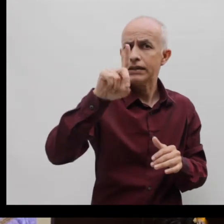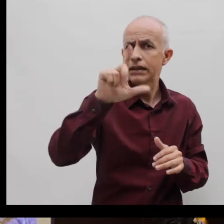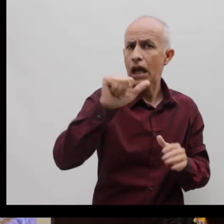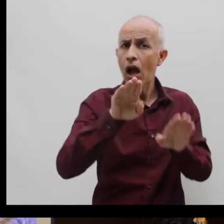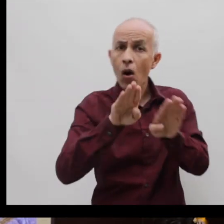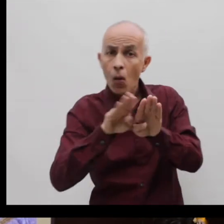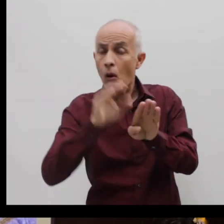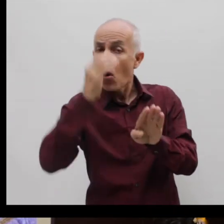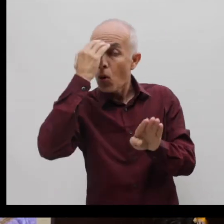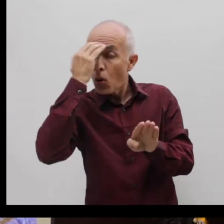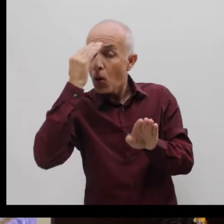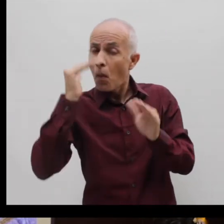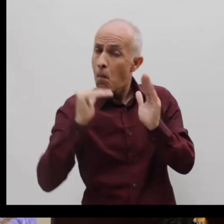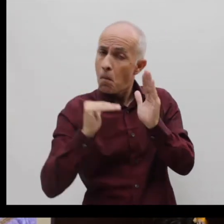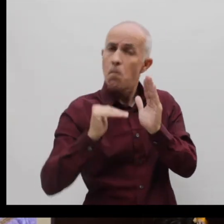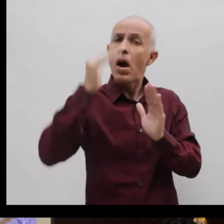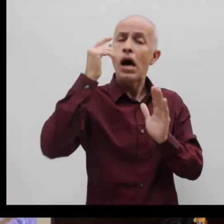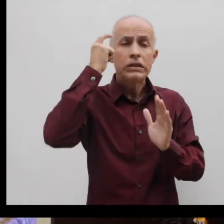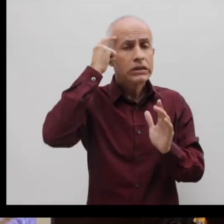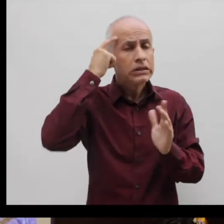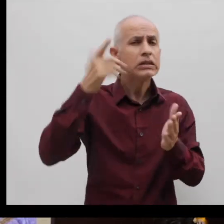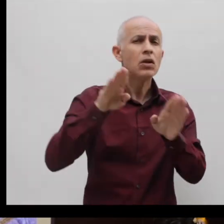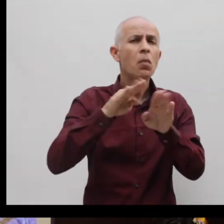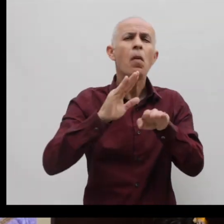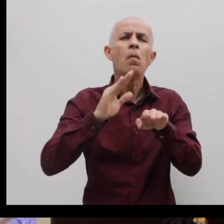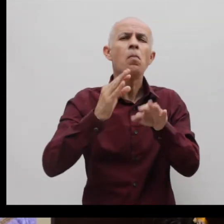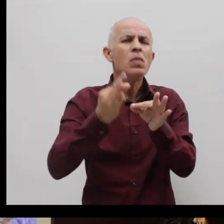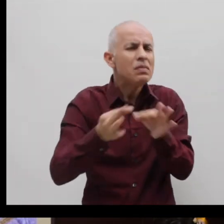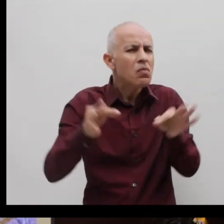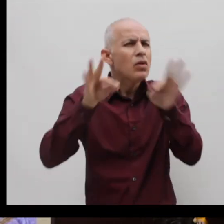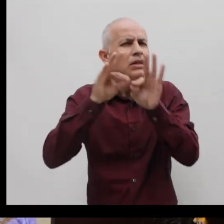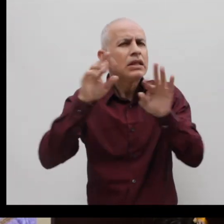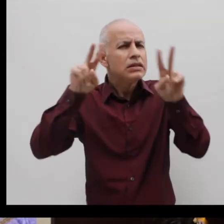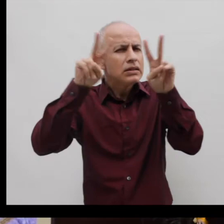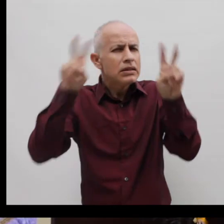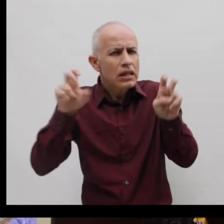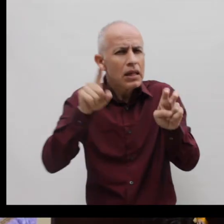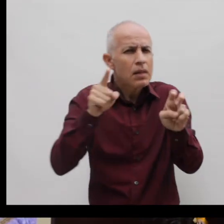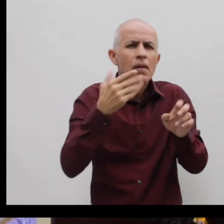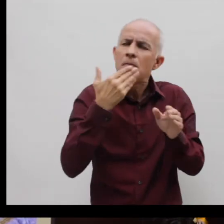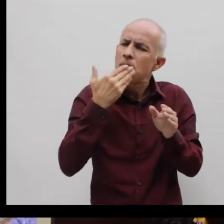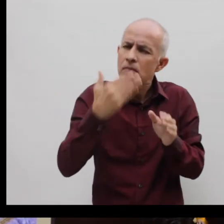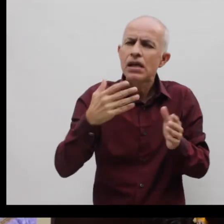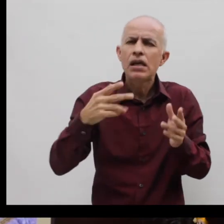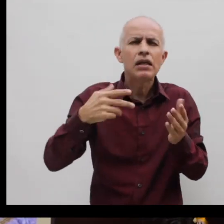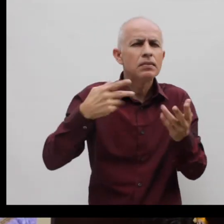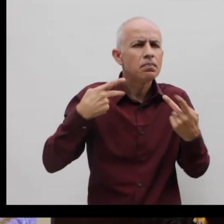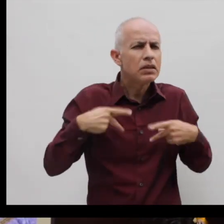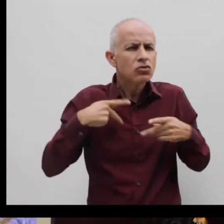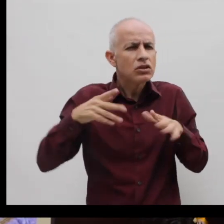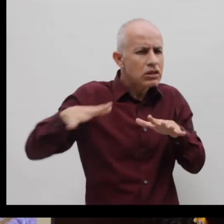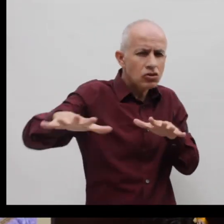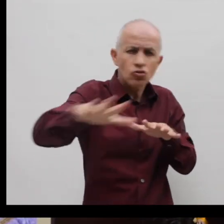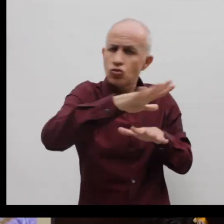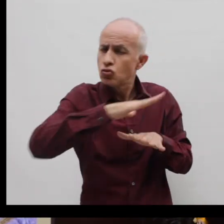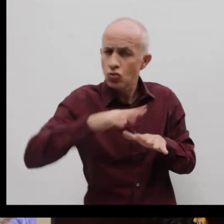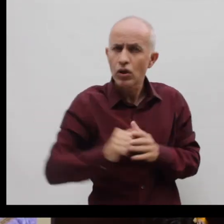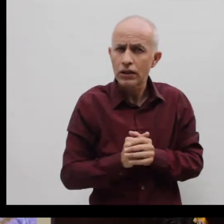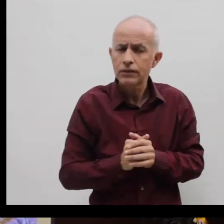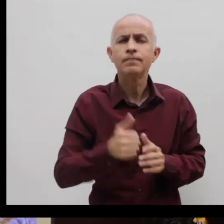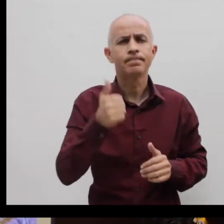implementación y conocer más sobre este importante tema de beneficio para todas y todos.